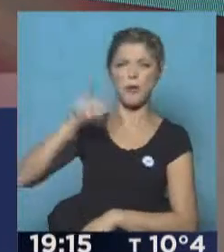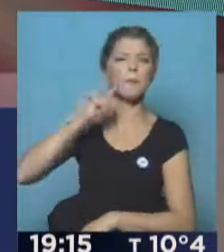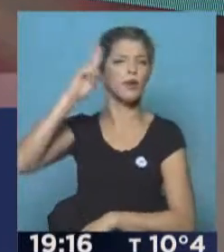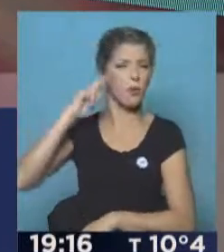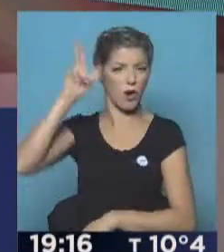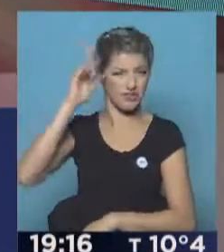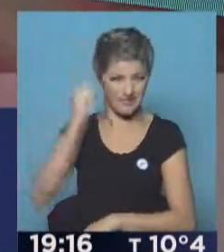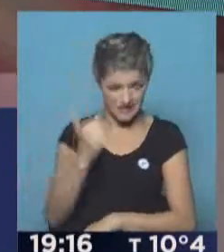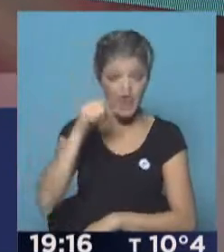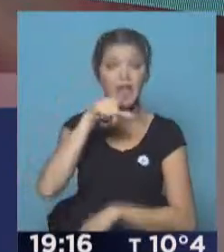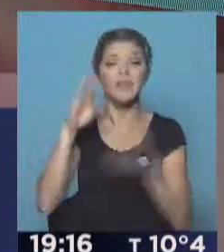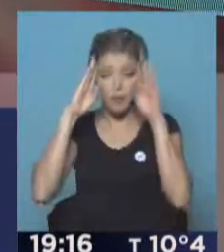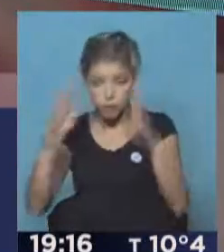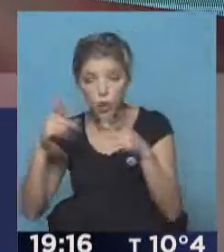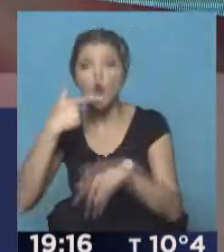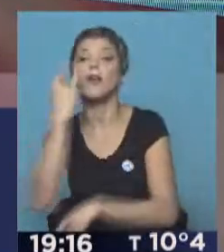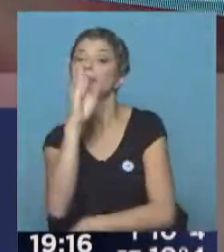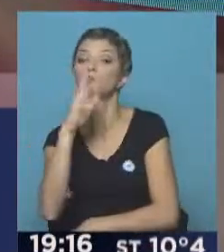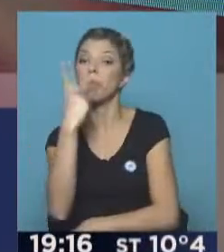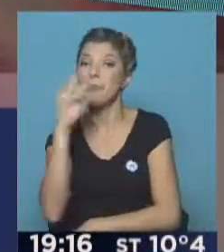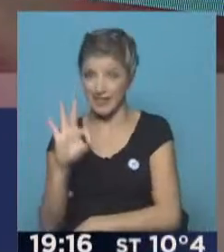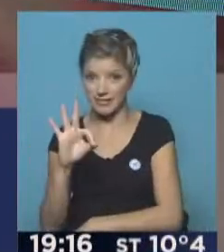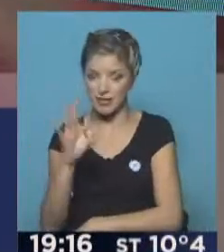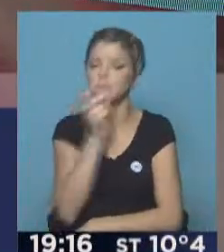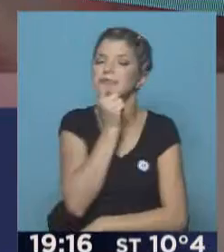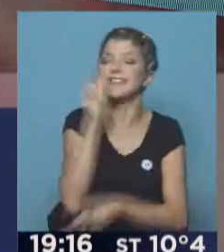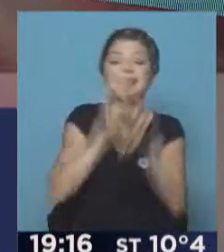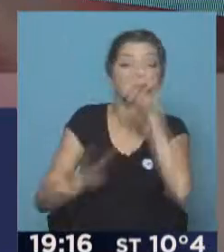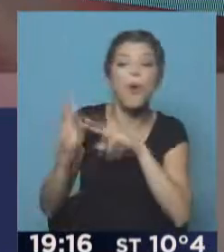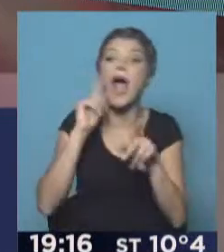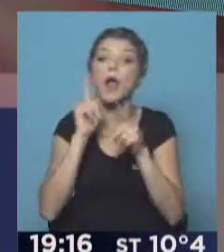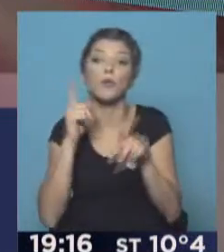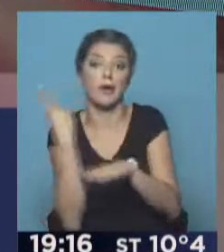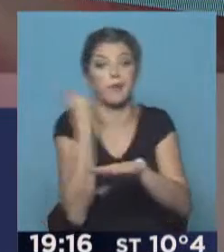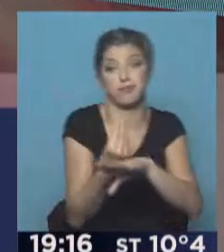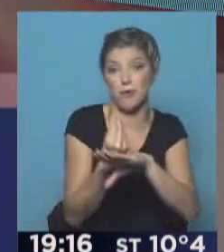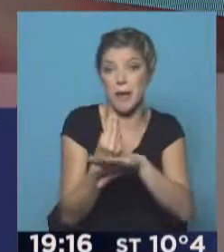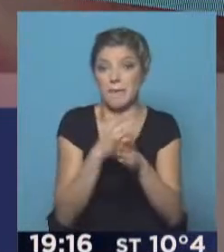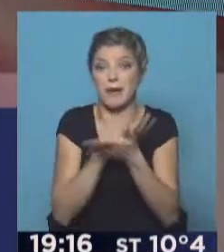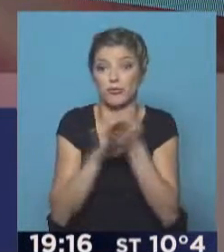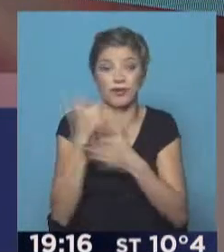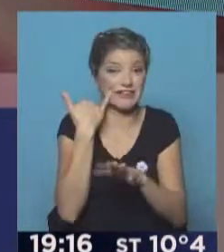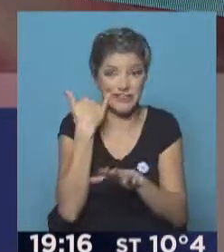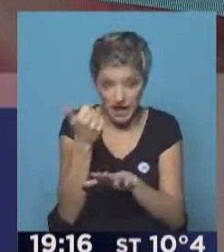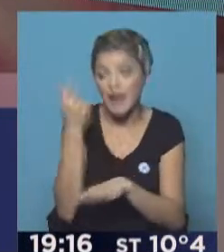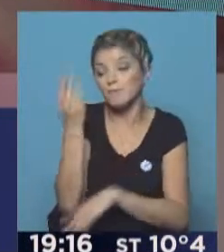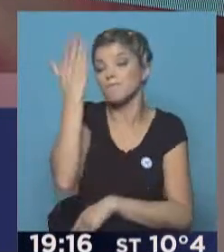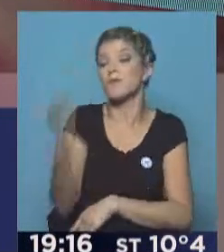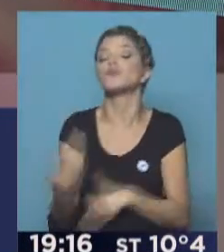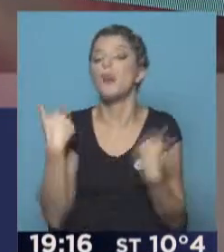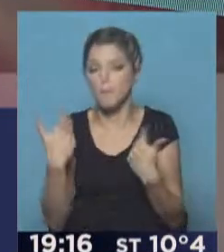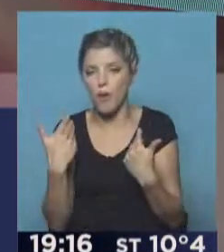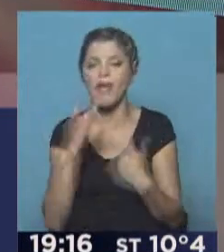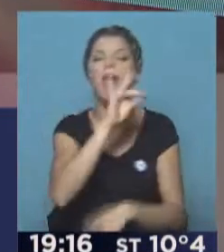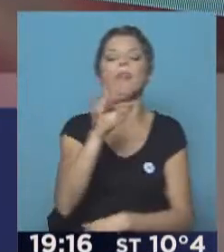transitoria con el seleccionado sub-20. Si lo que se busca es un bombero que apague rápidamente el incendio, el vasco Larticoechea podría dirigir al